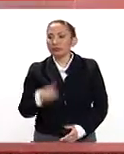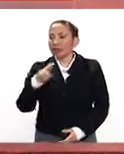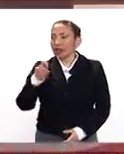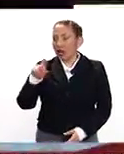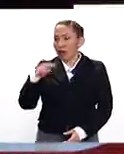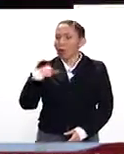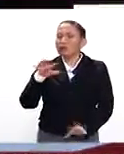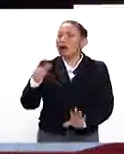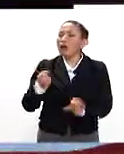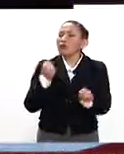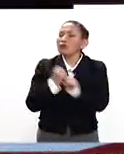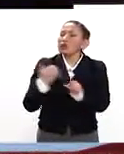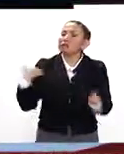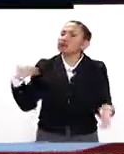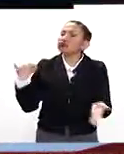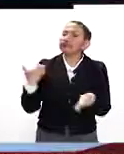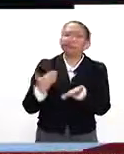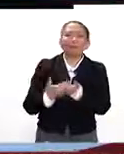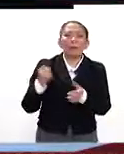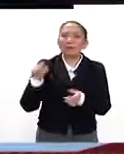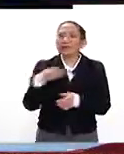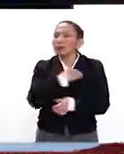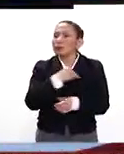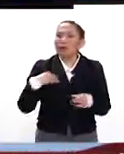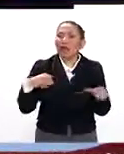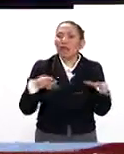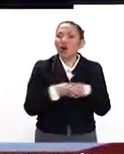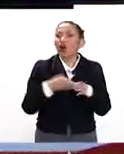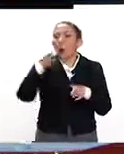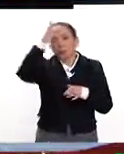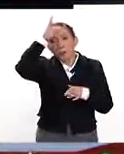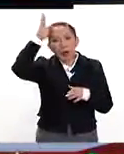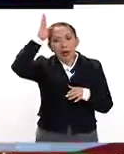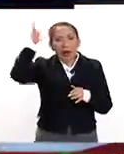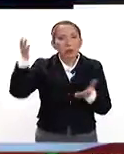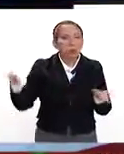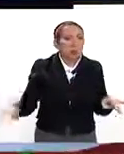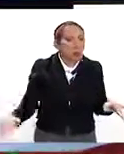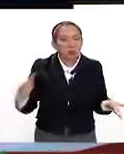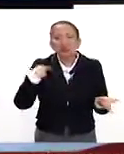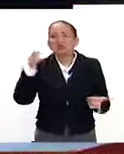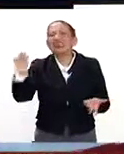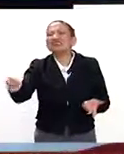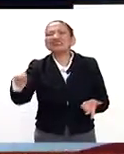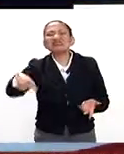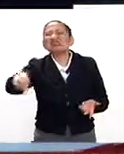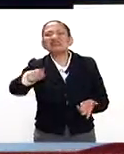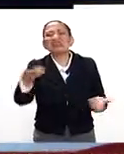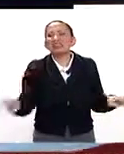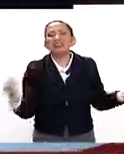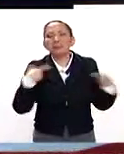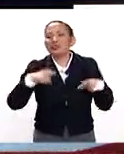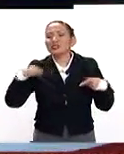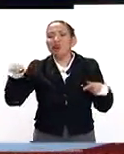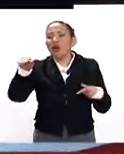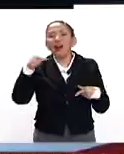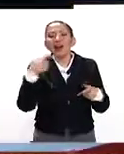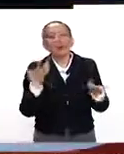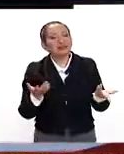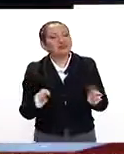usted ya cuántos años lleva formando parte de este heroico cuerpo de bomberos y qué significa para usted y para su gente